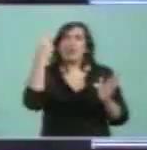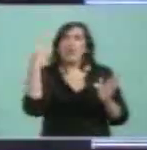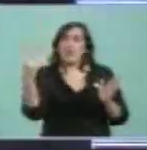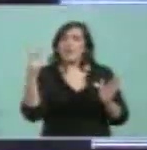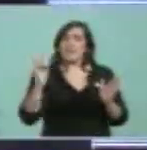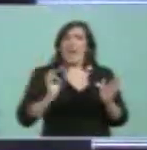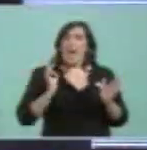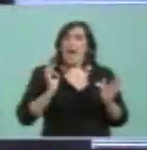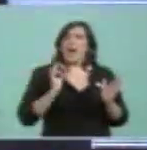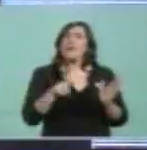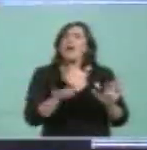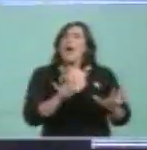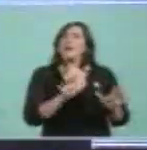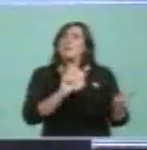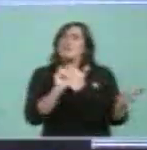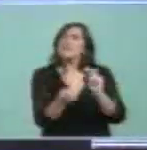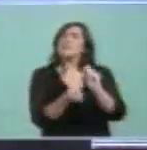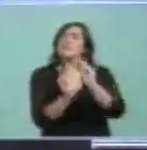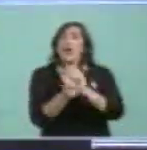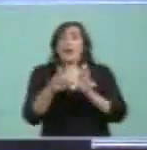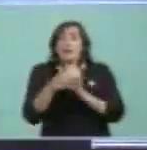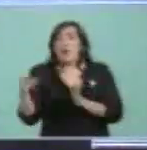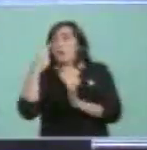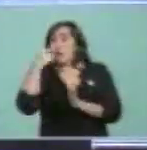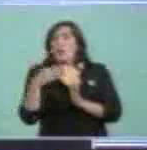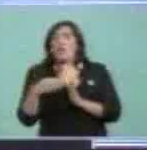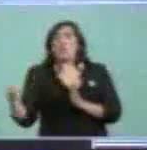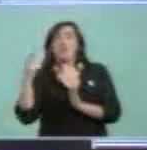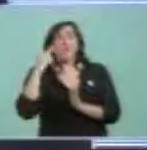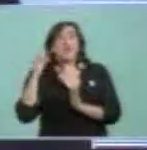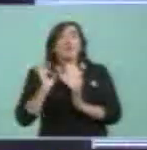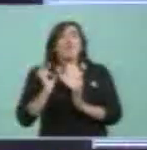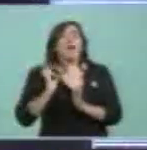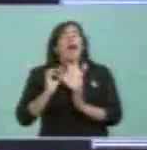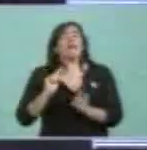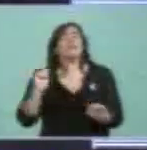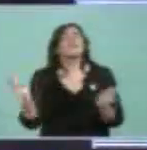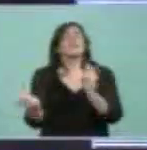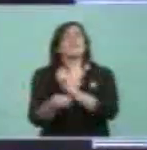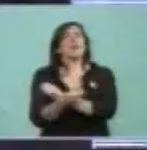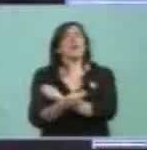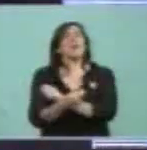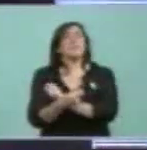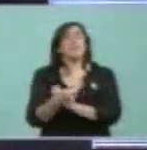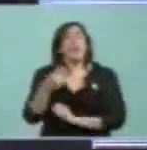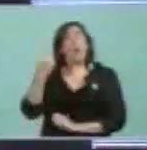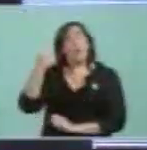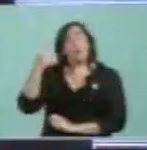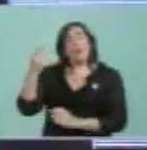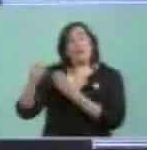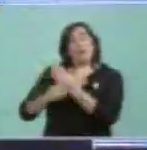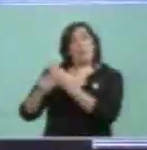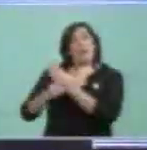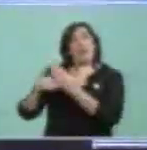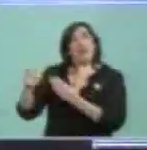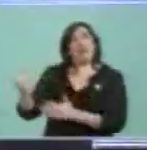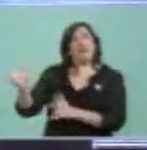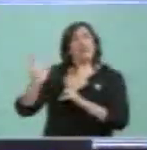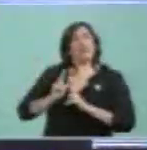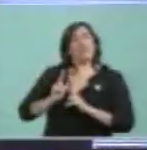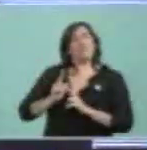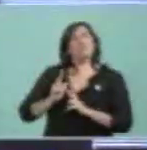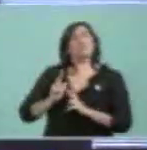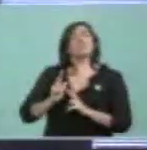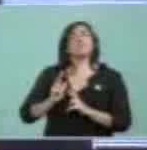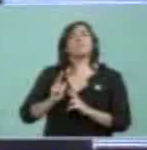de los 9 años. Este año me hacía recordar un embajador, se cumplen también, y de aquí